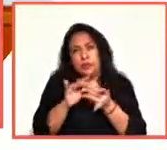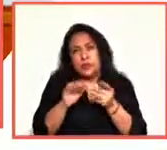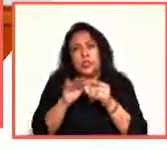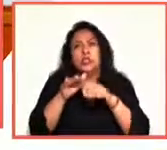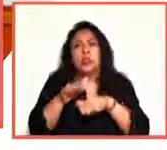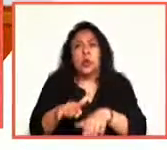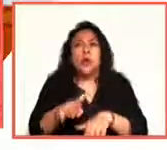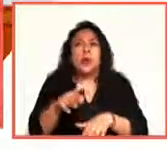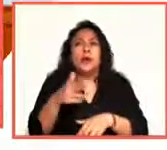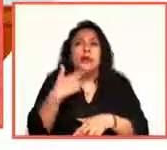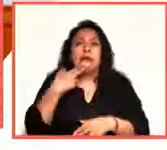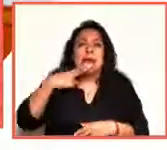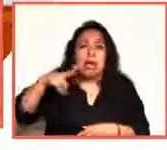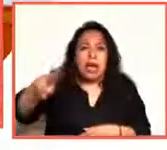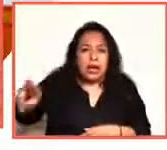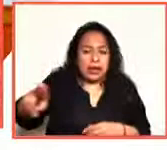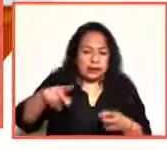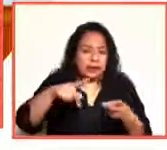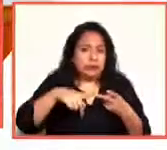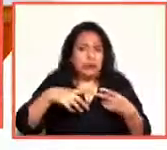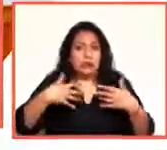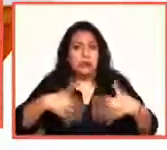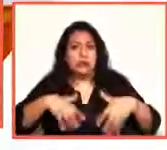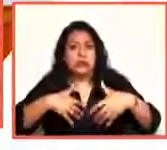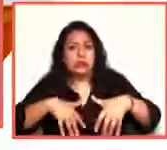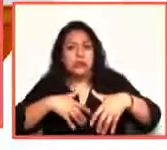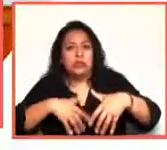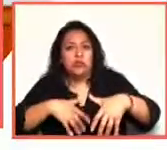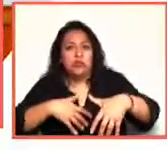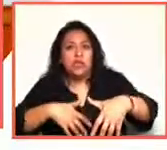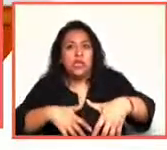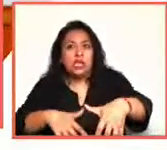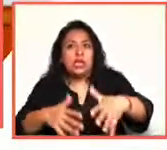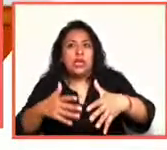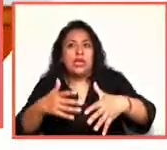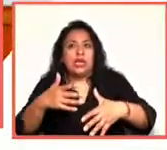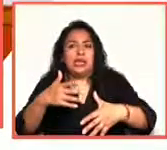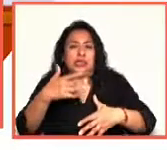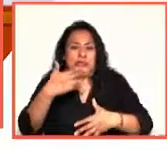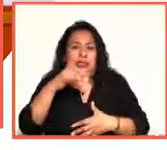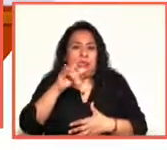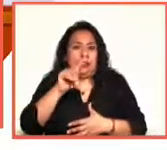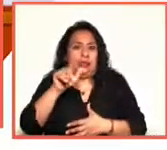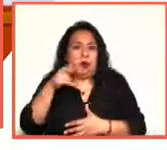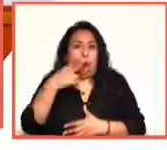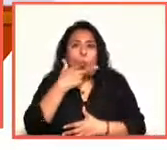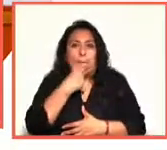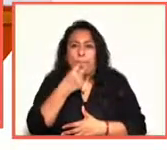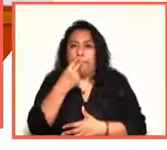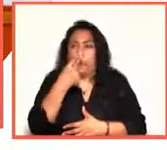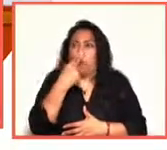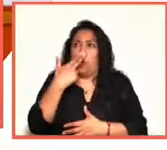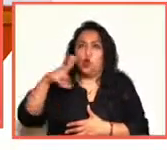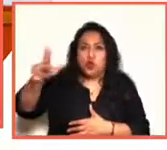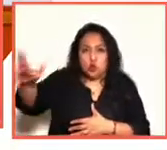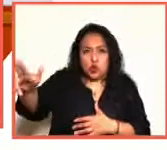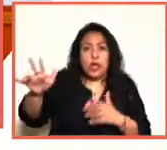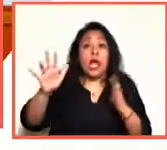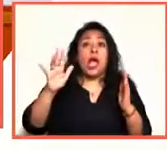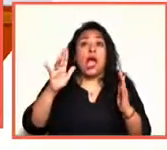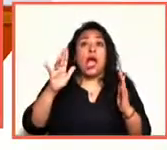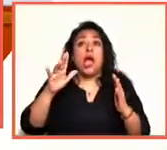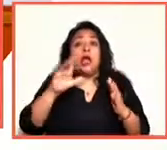nazismo, de los desfiles de Hitler realmente, y durante las